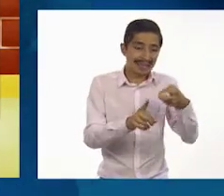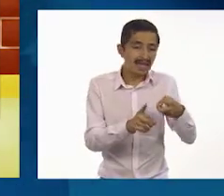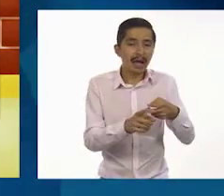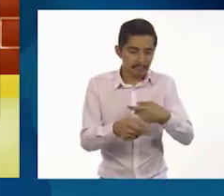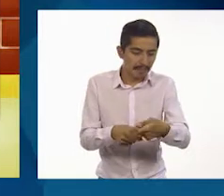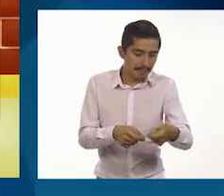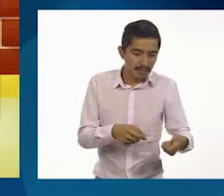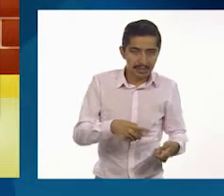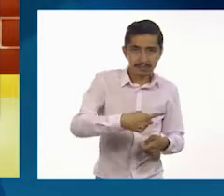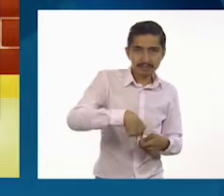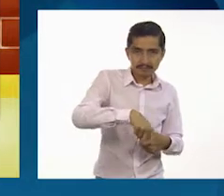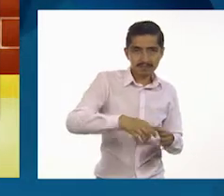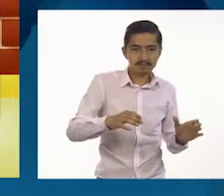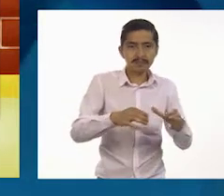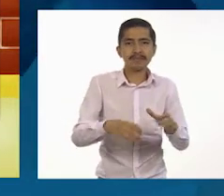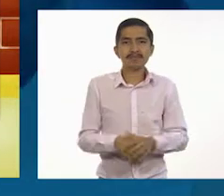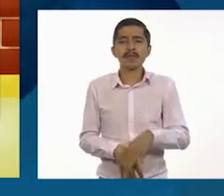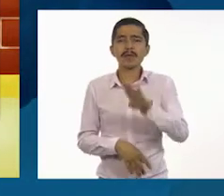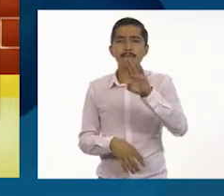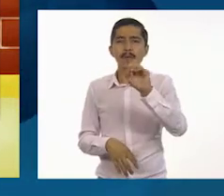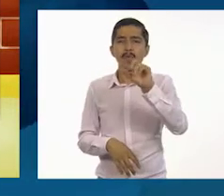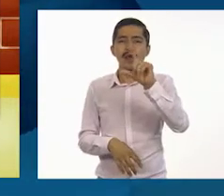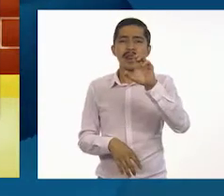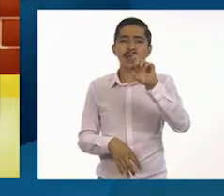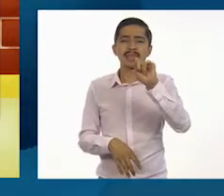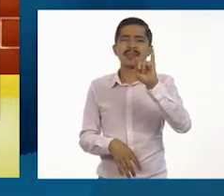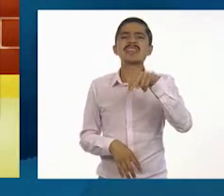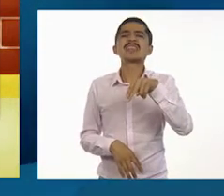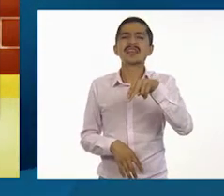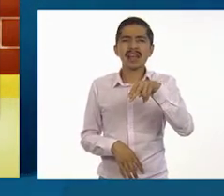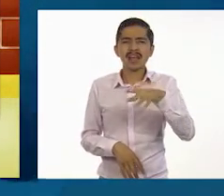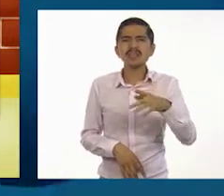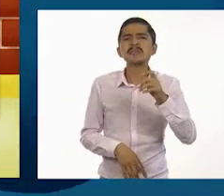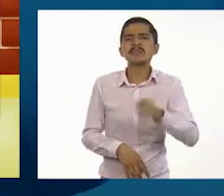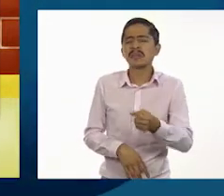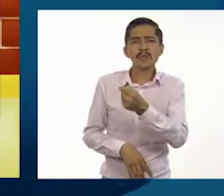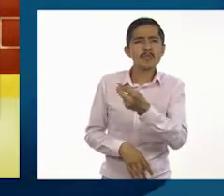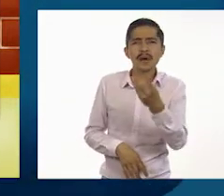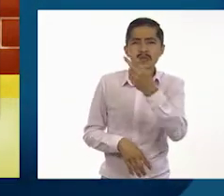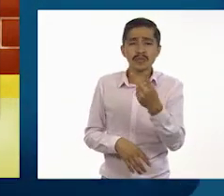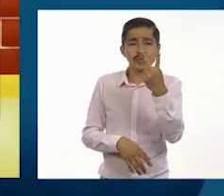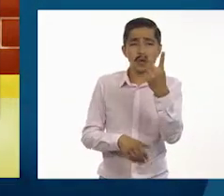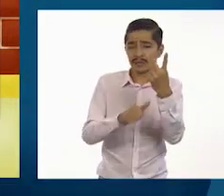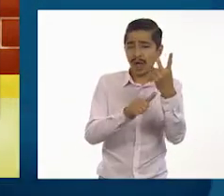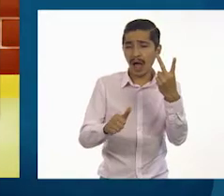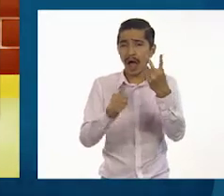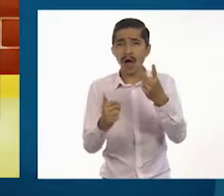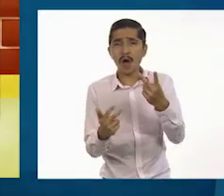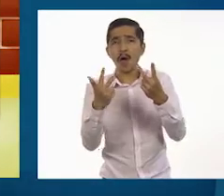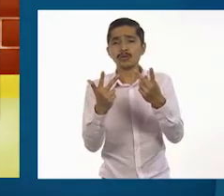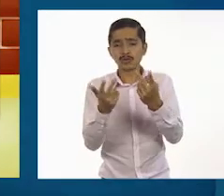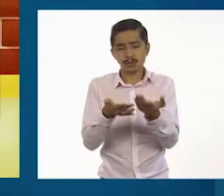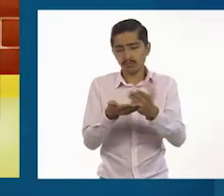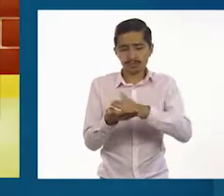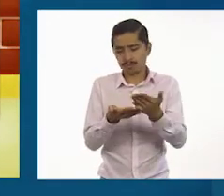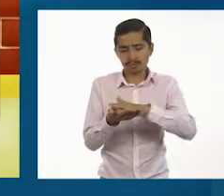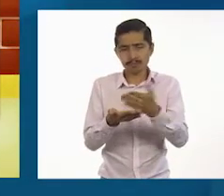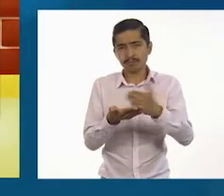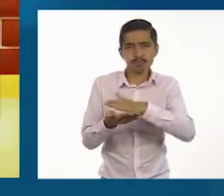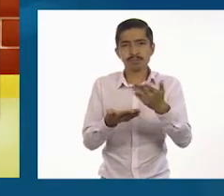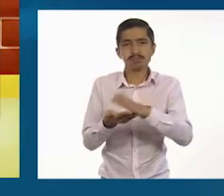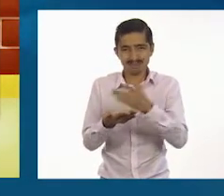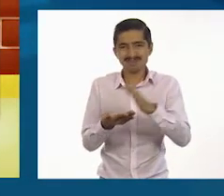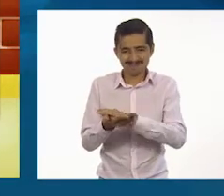Los boletines son, típicamente, de dos a ocho páginas de extensión. Los